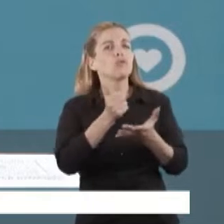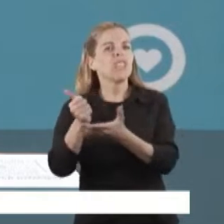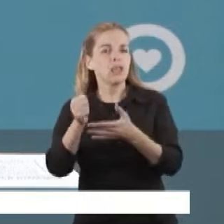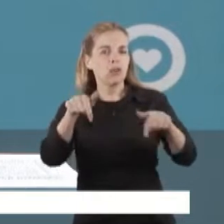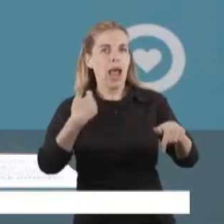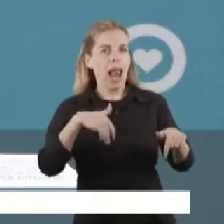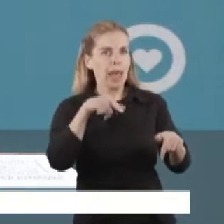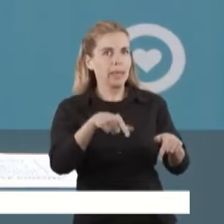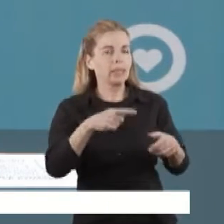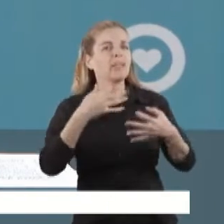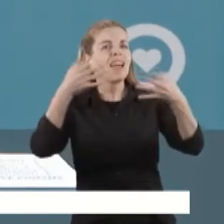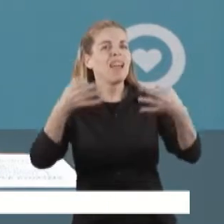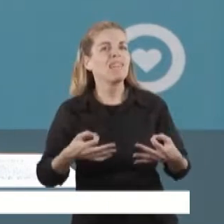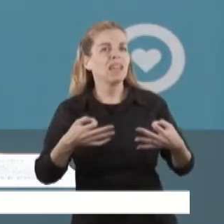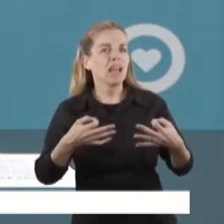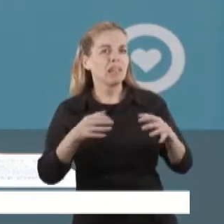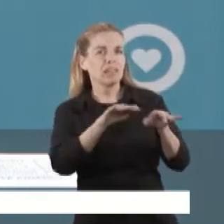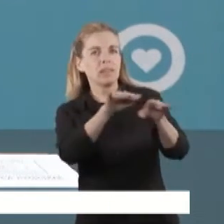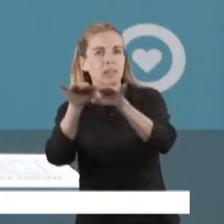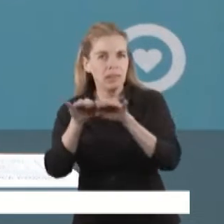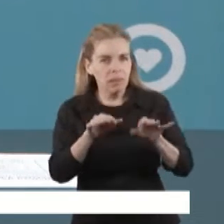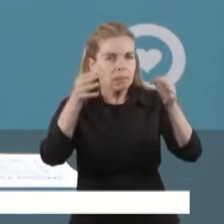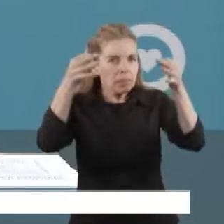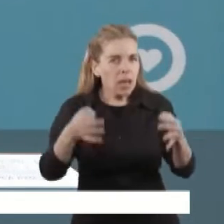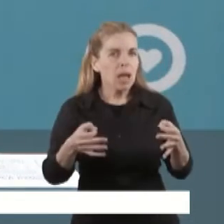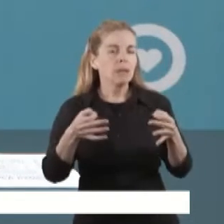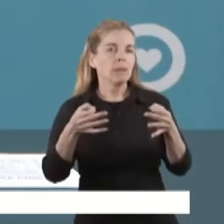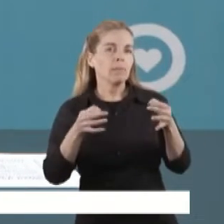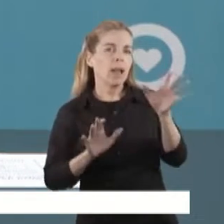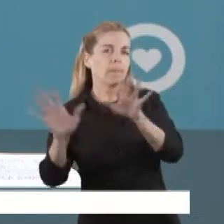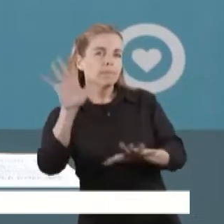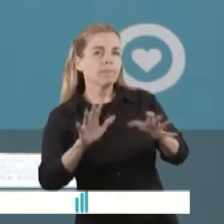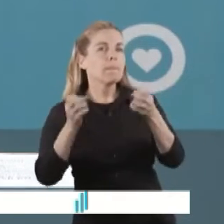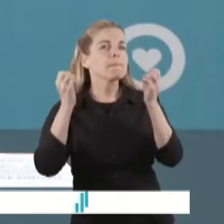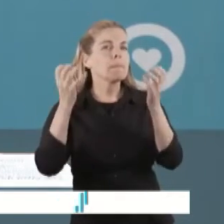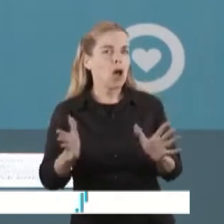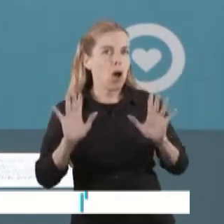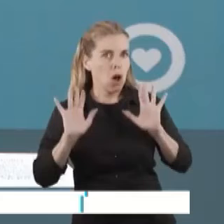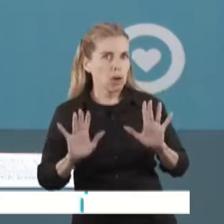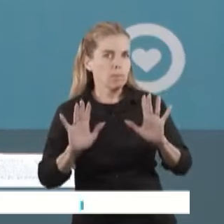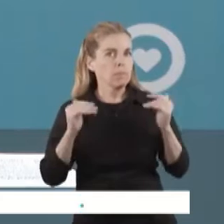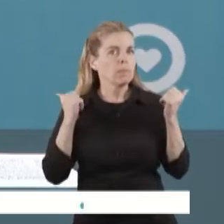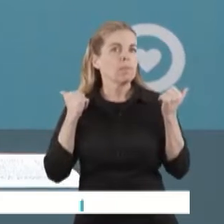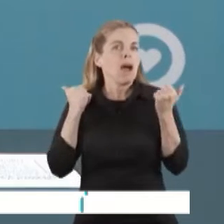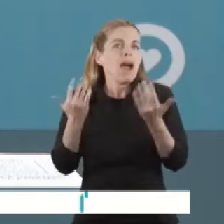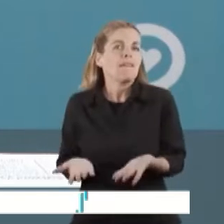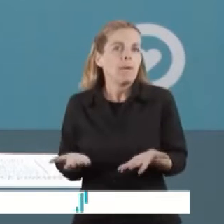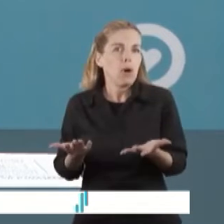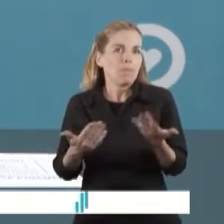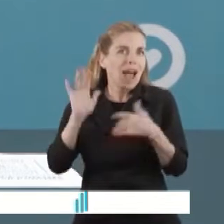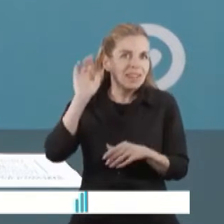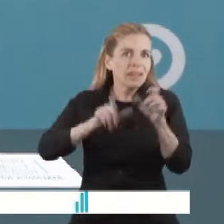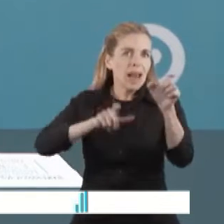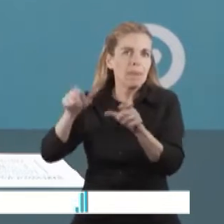utilicen de una manera más eficiente, de una manera más inteligente y concentrarlos en los sectores que más lo